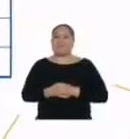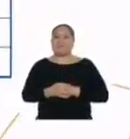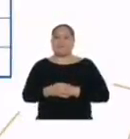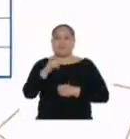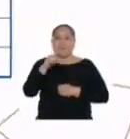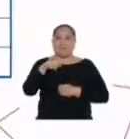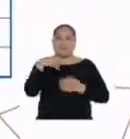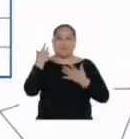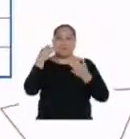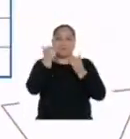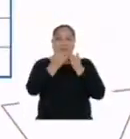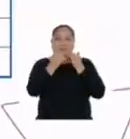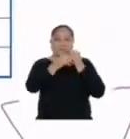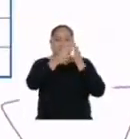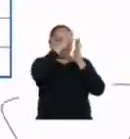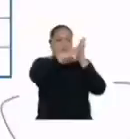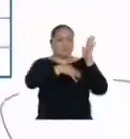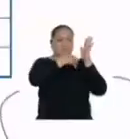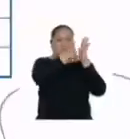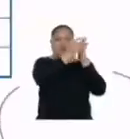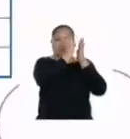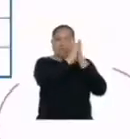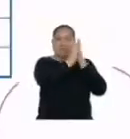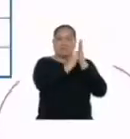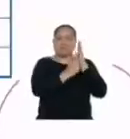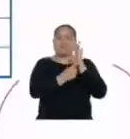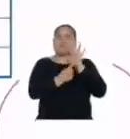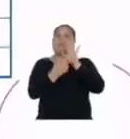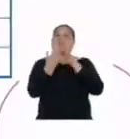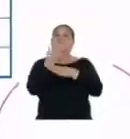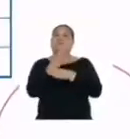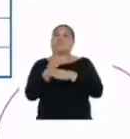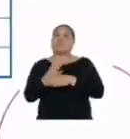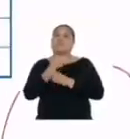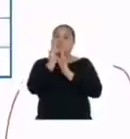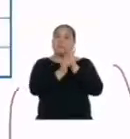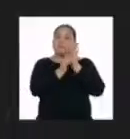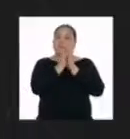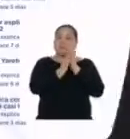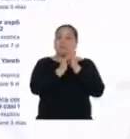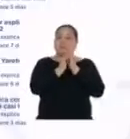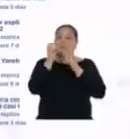Mientras lo termino de completar, acá les comparto un video más de Yare Tuber.